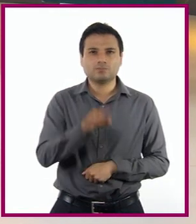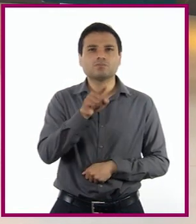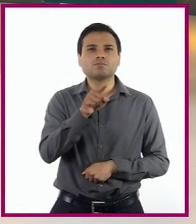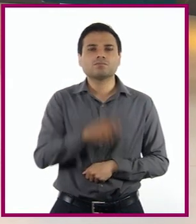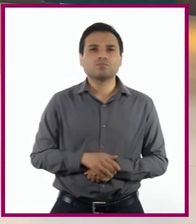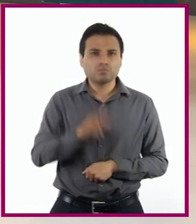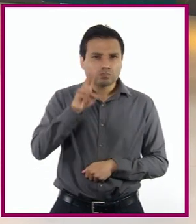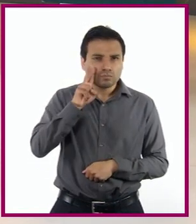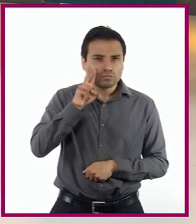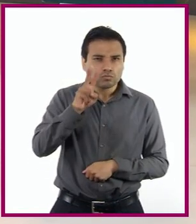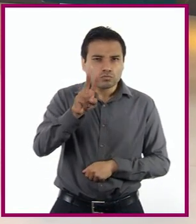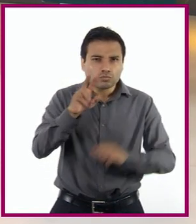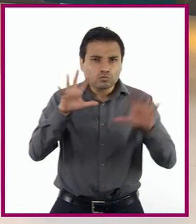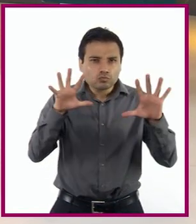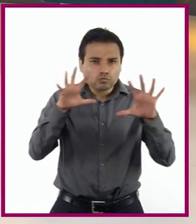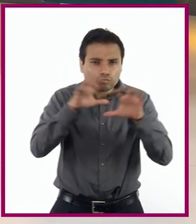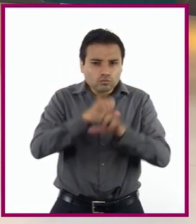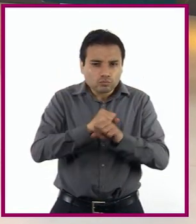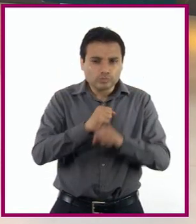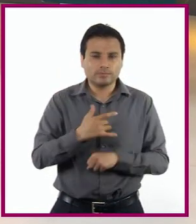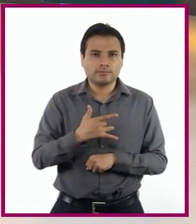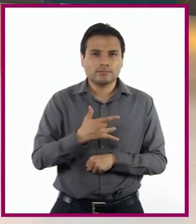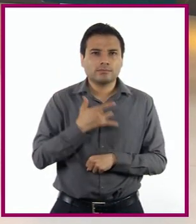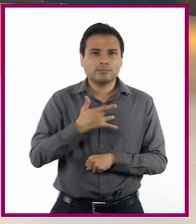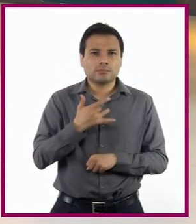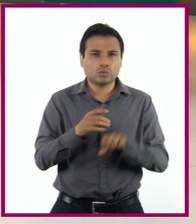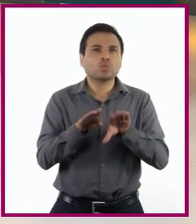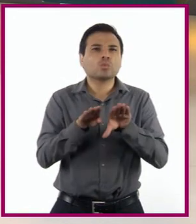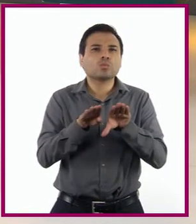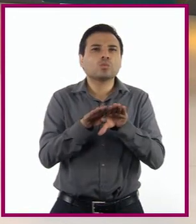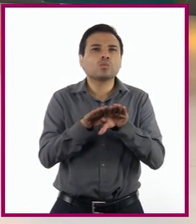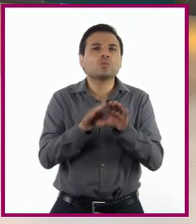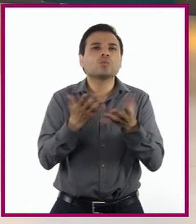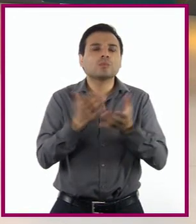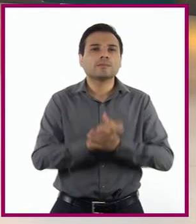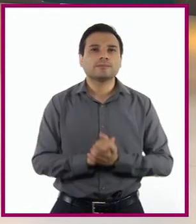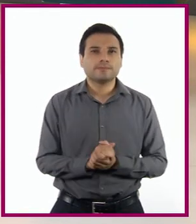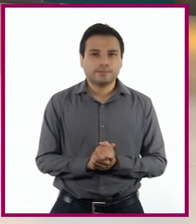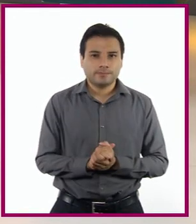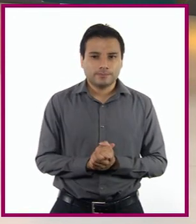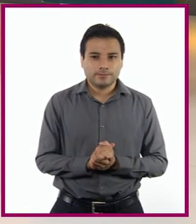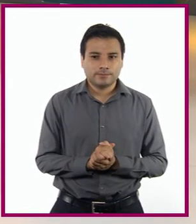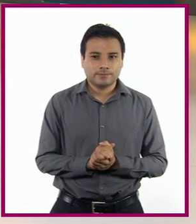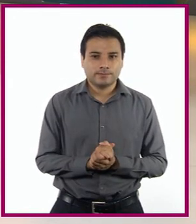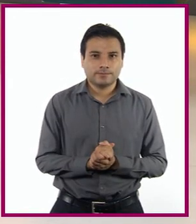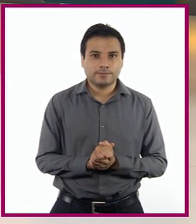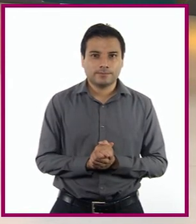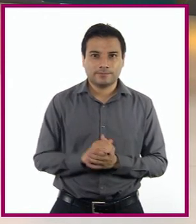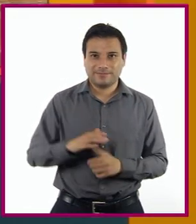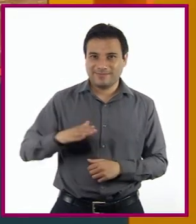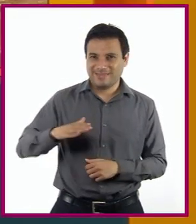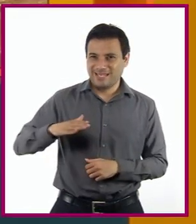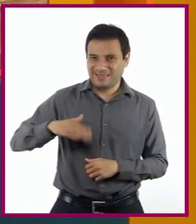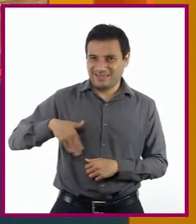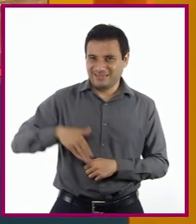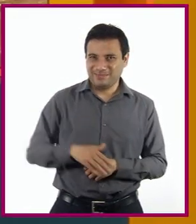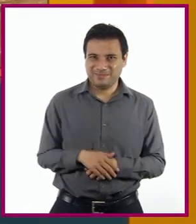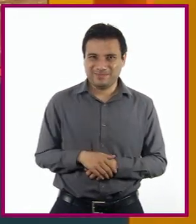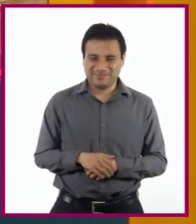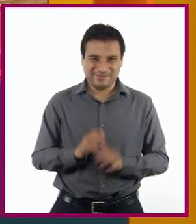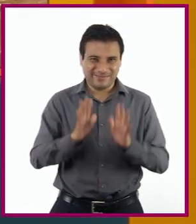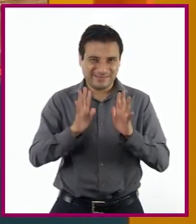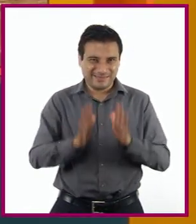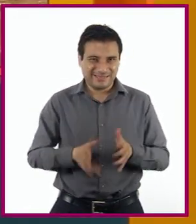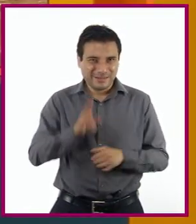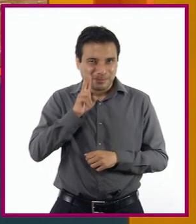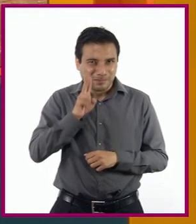oscura? ¿Y cuando fue cambiando de aspecto? Tal y como acaban de experimentar. Nuestro cuerpo